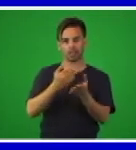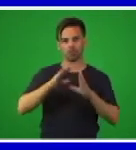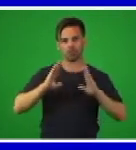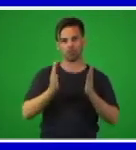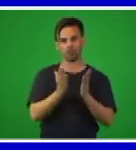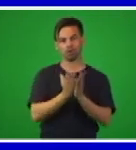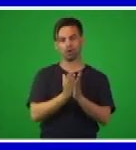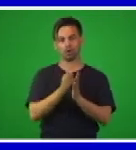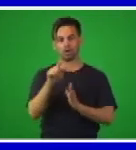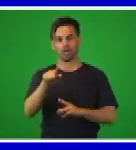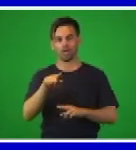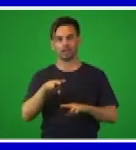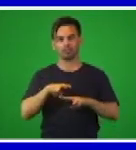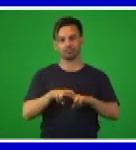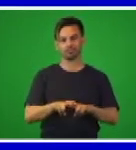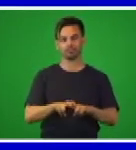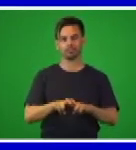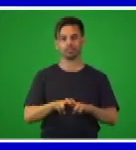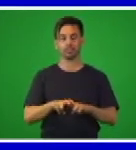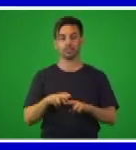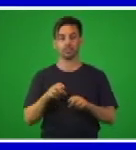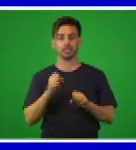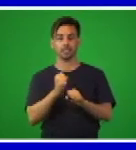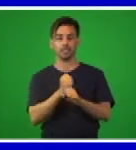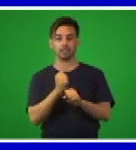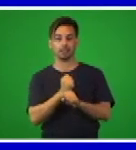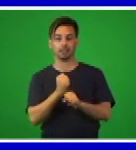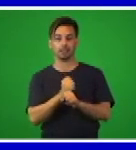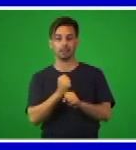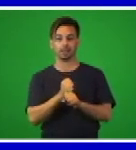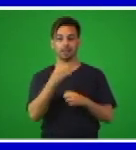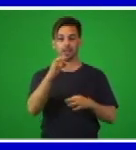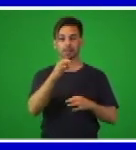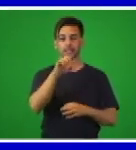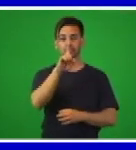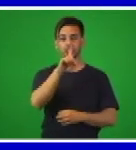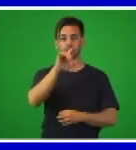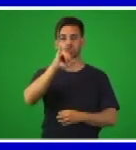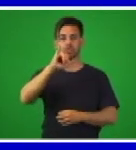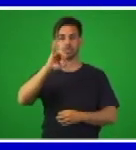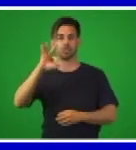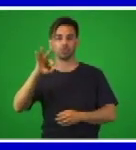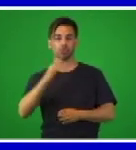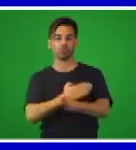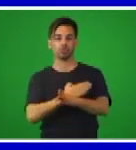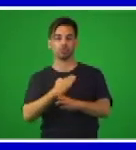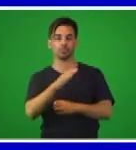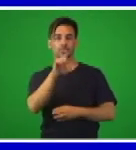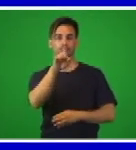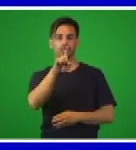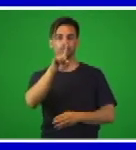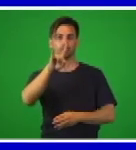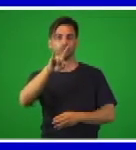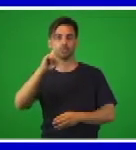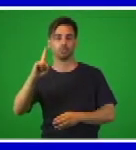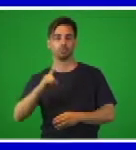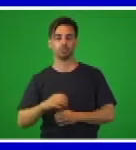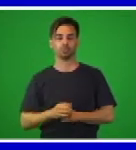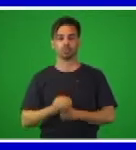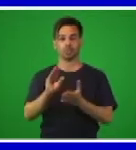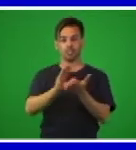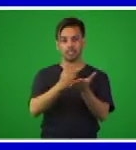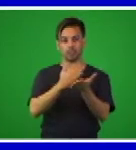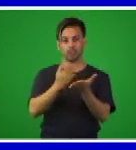de las páginas 168 a la 191. Del libro de texto de español, que continuamos en el